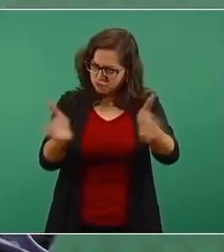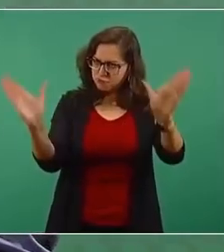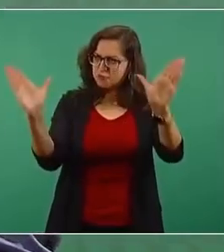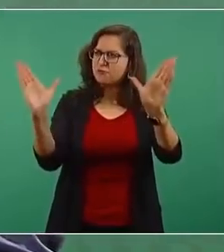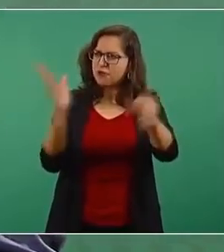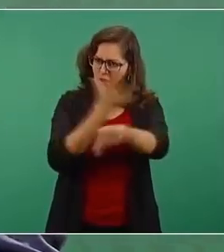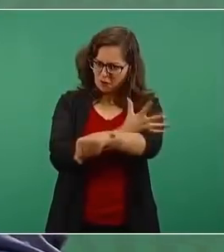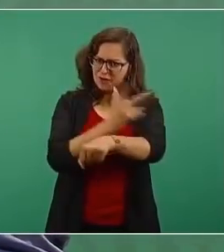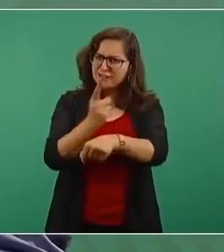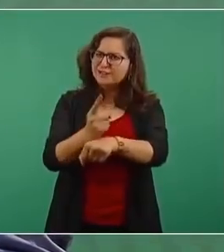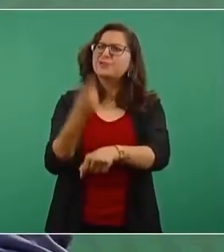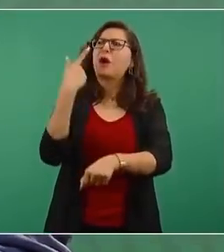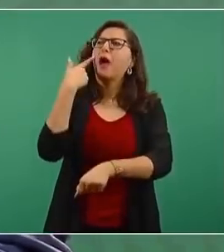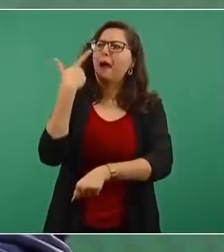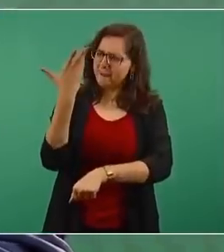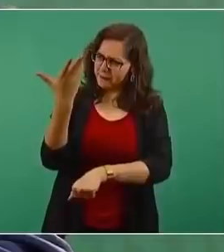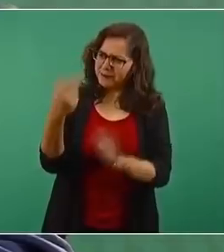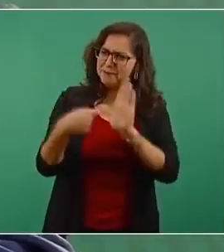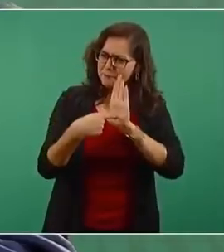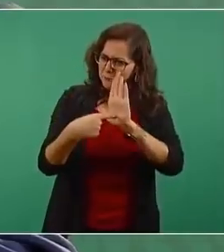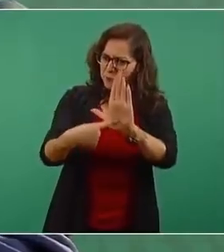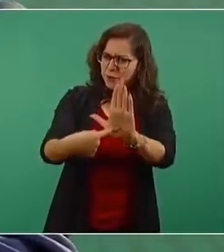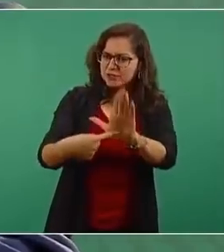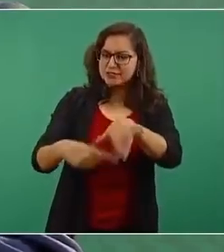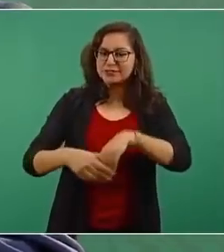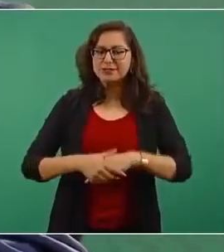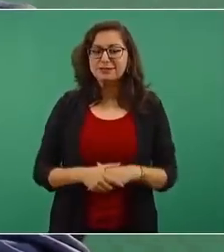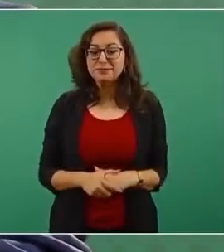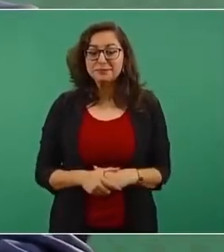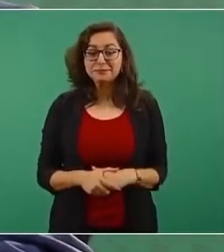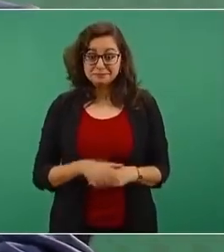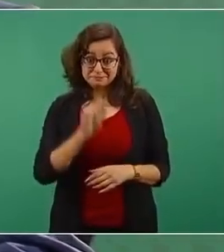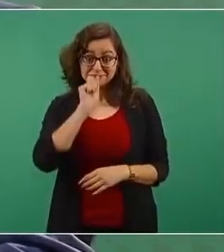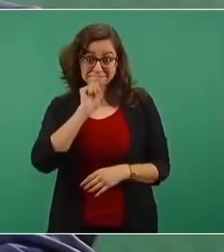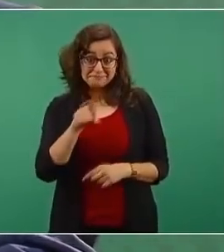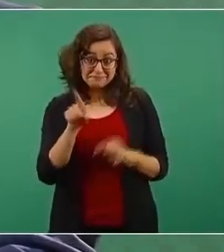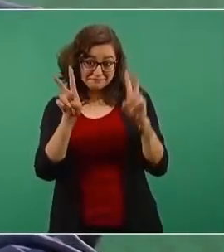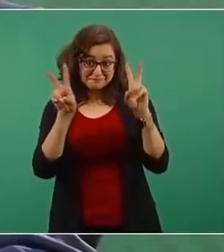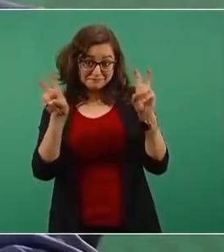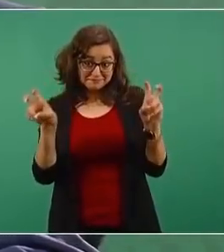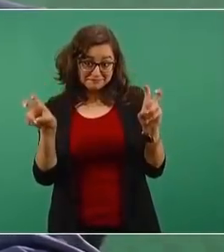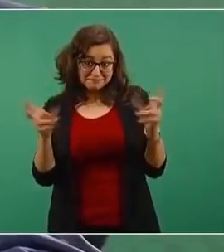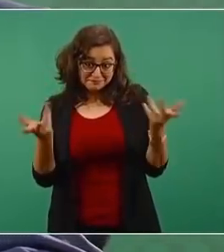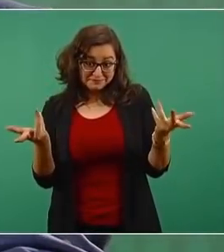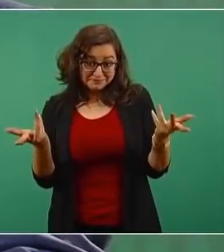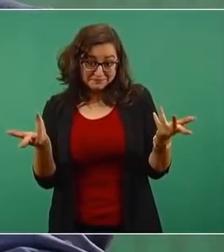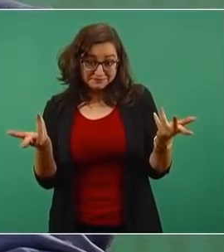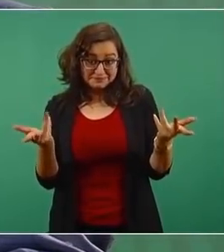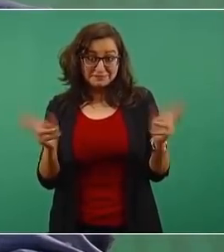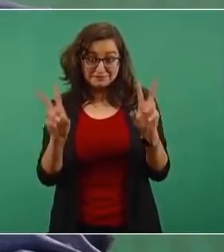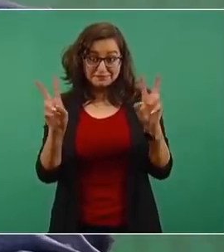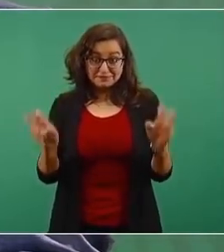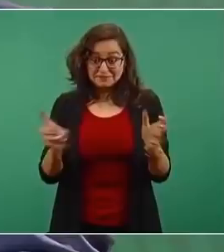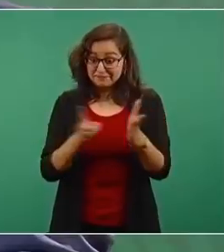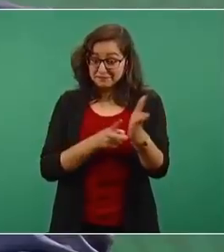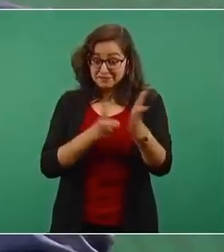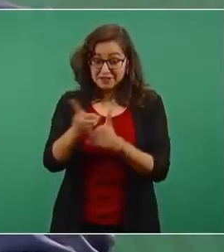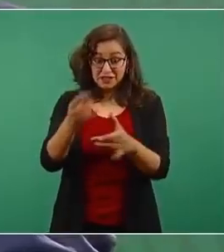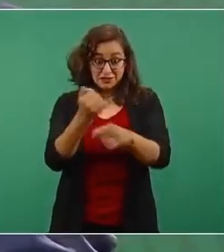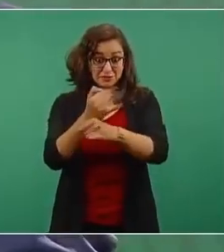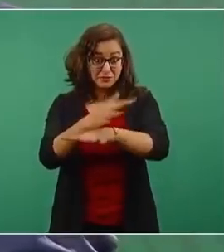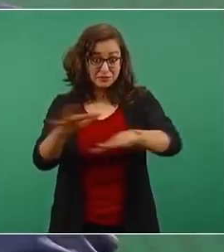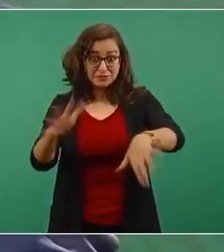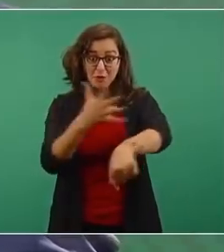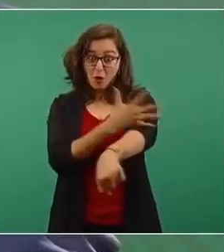hablando del derecho de la información y de la